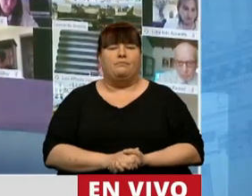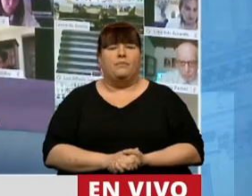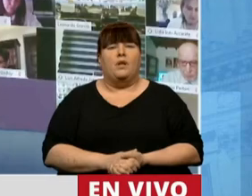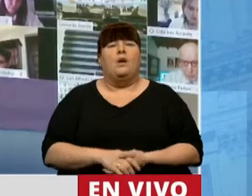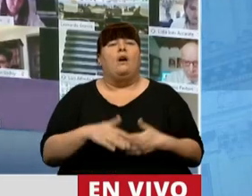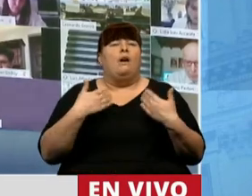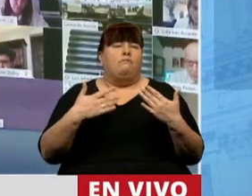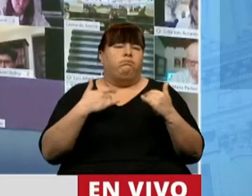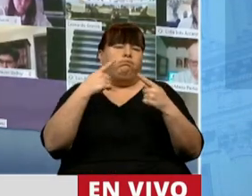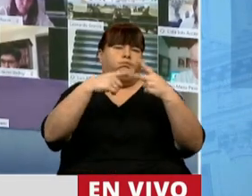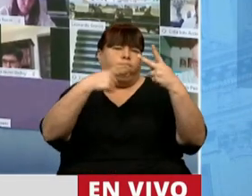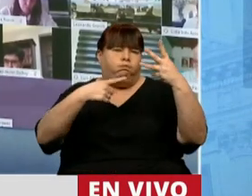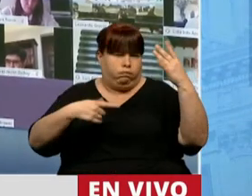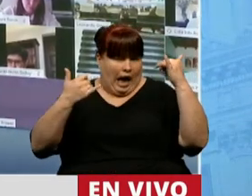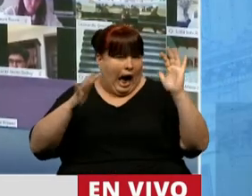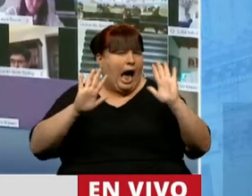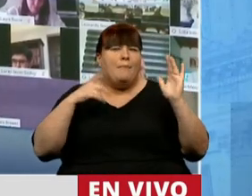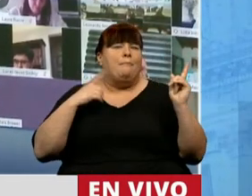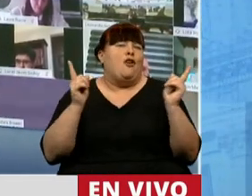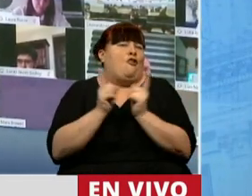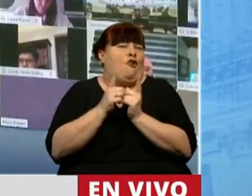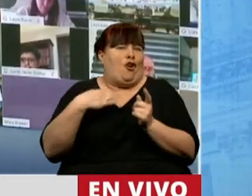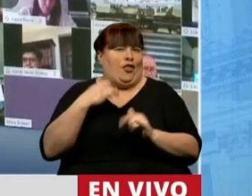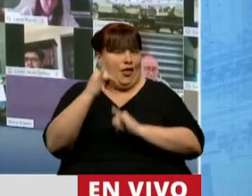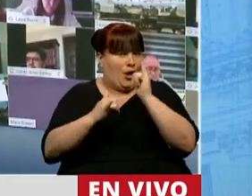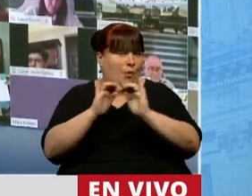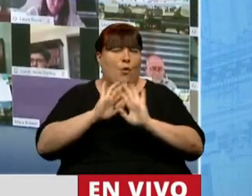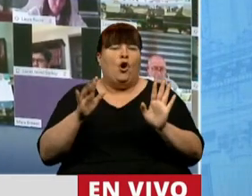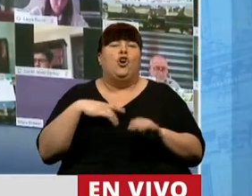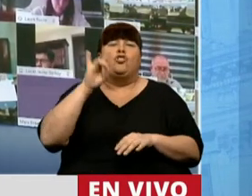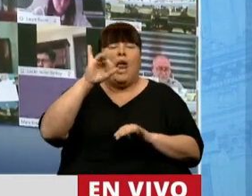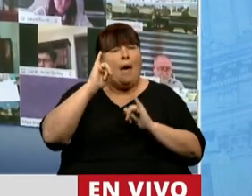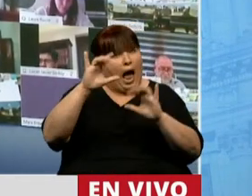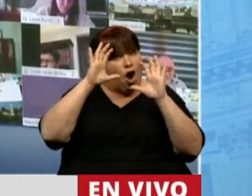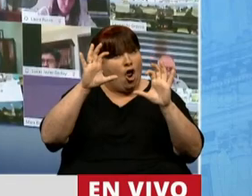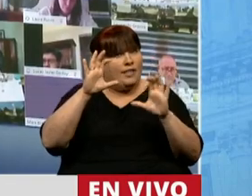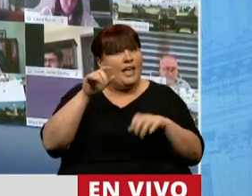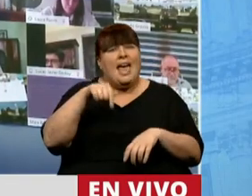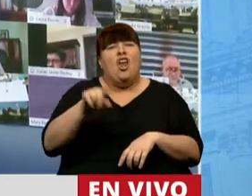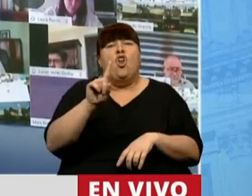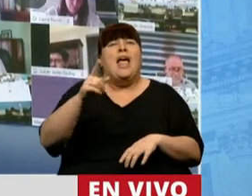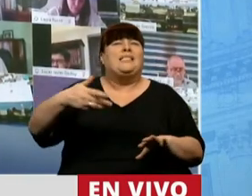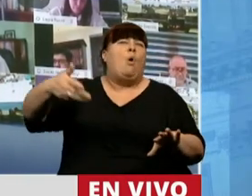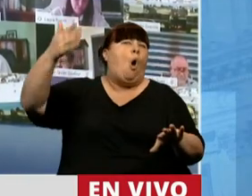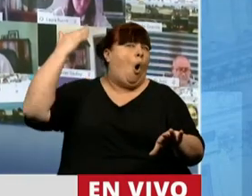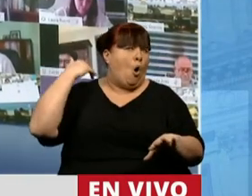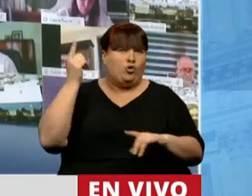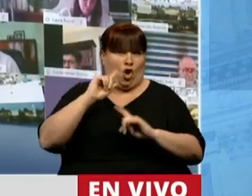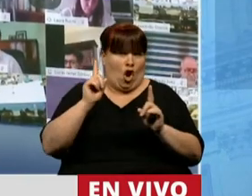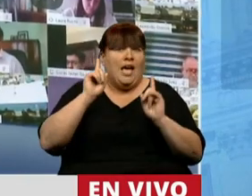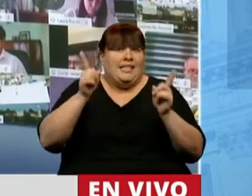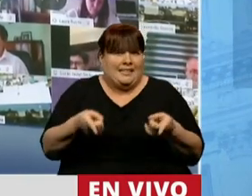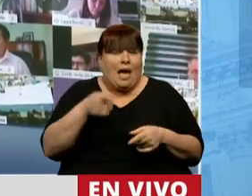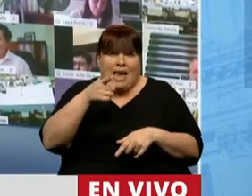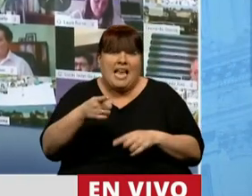Podríamos hacer una larga enumeración, pero en función de la brevedad simplemente quiero recordar que esto no ocurrió hace tanto tiempo e incluso